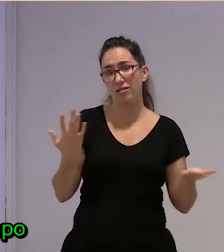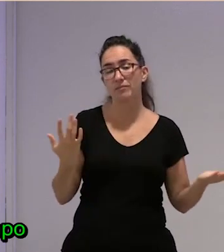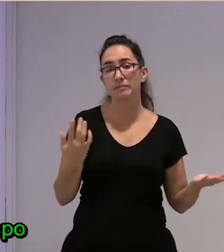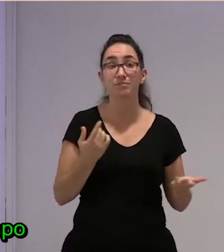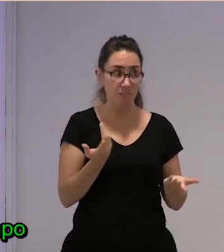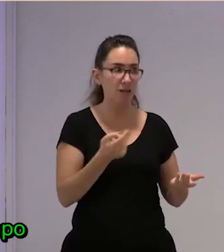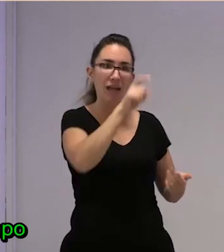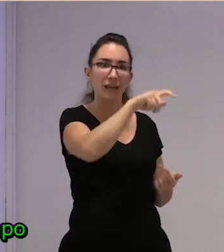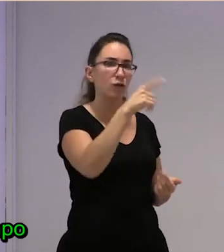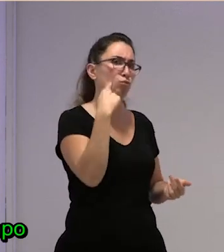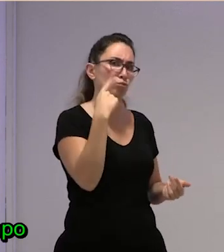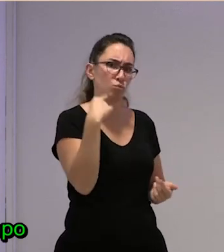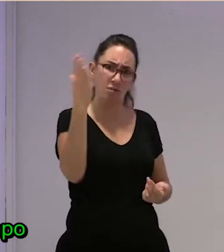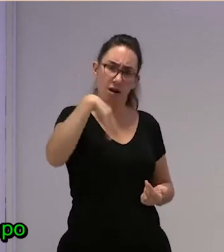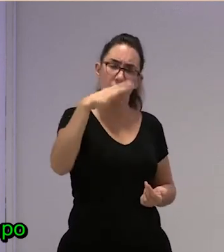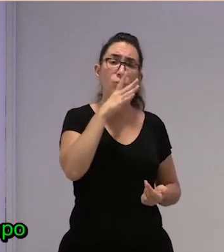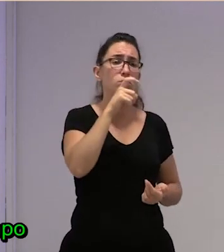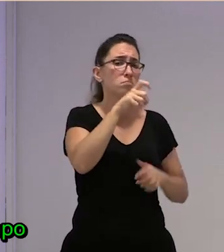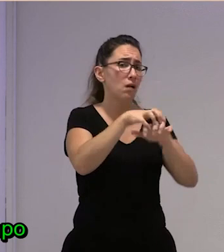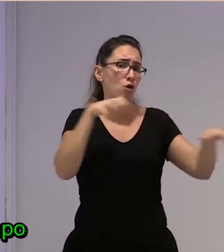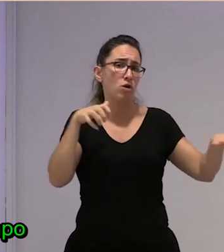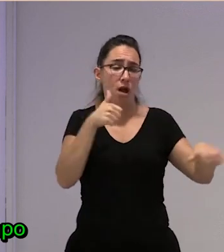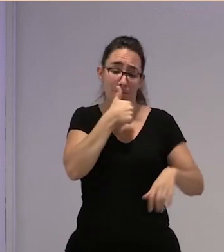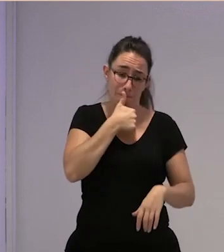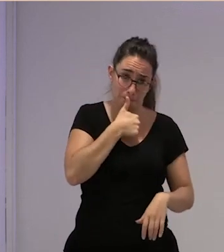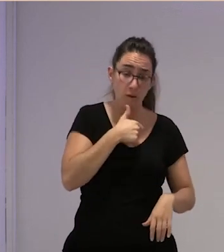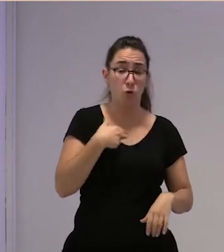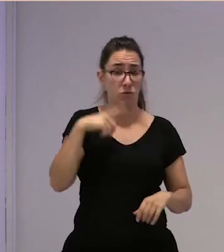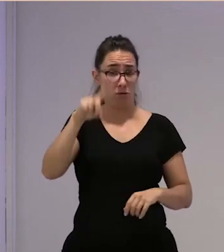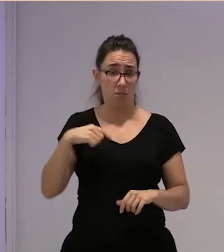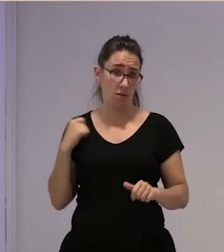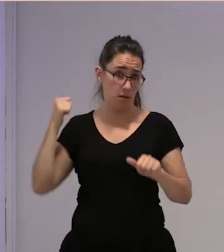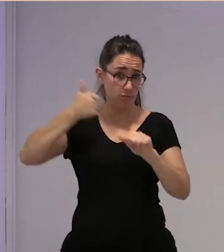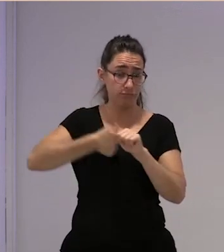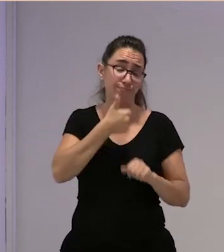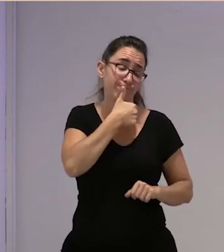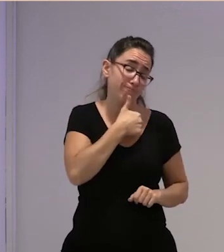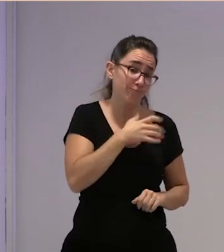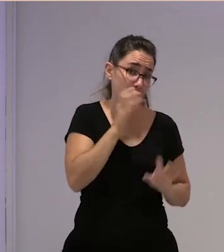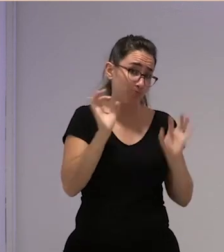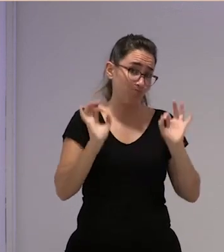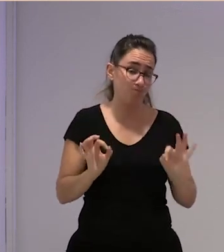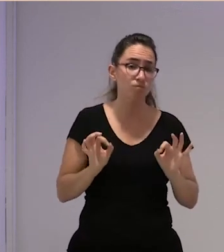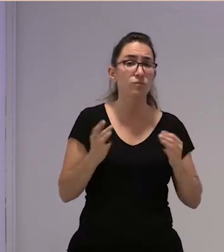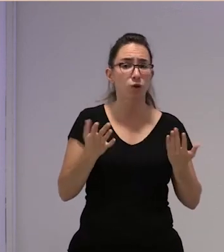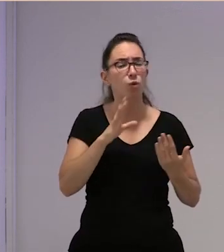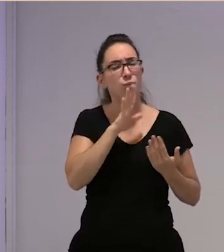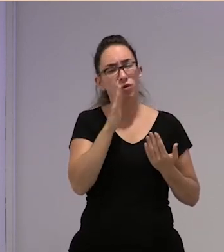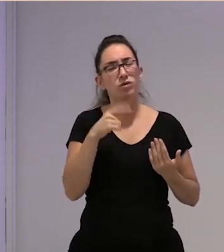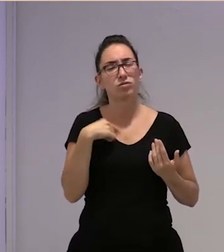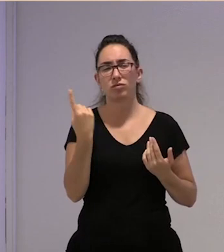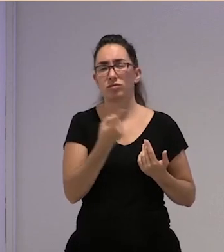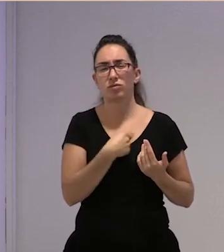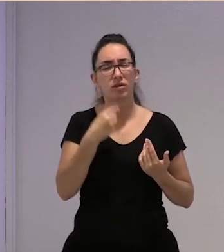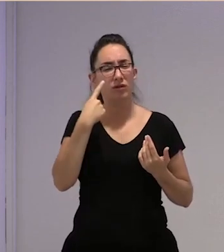la mayoría pues aguanta yo también me aguanto mucho tiempo porque no nos quedaba otra ¿no? pero precisamente por eso porque